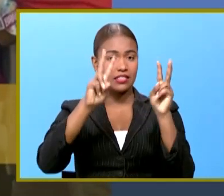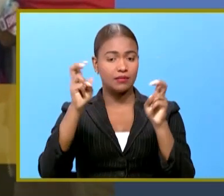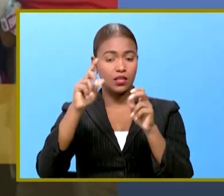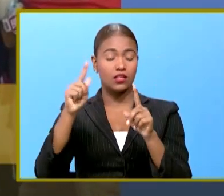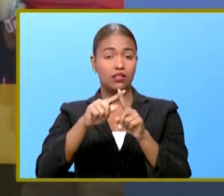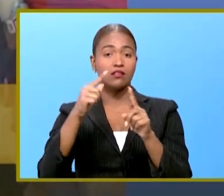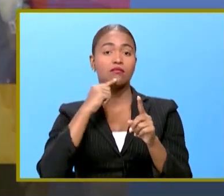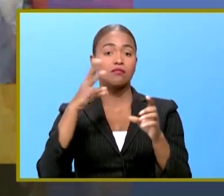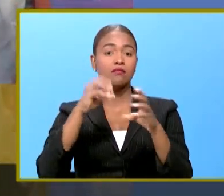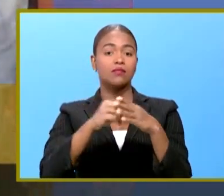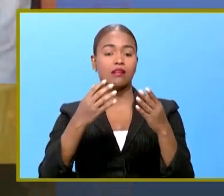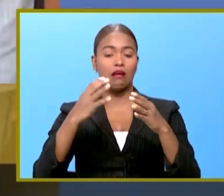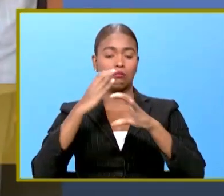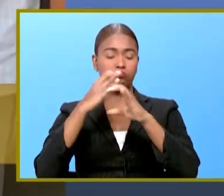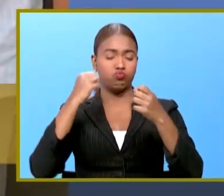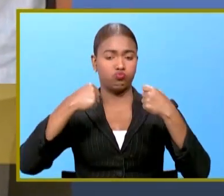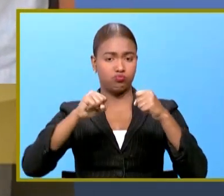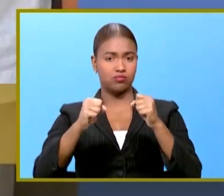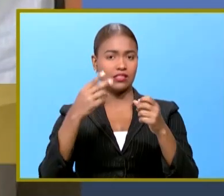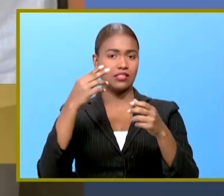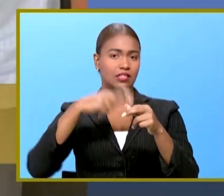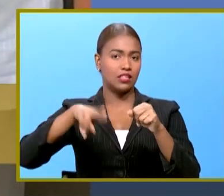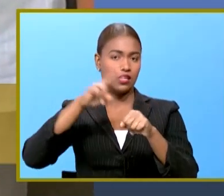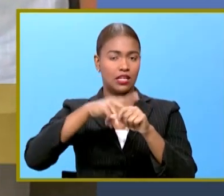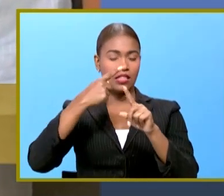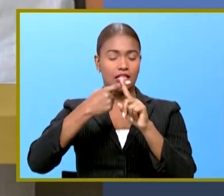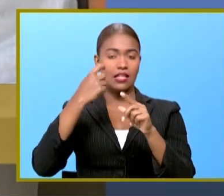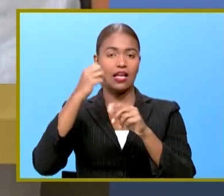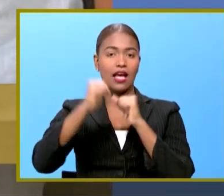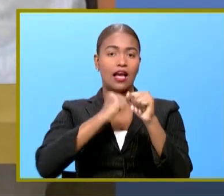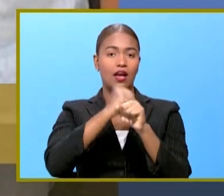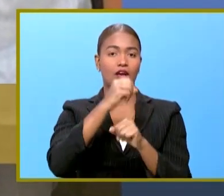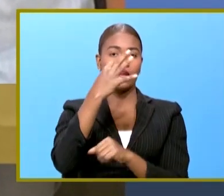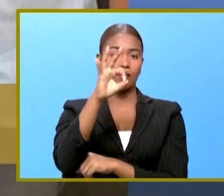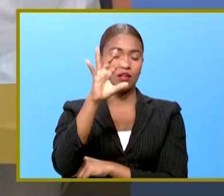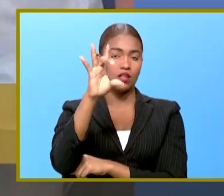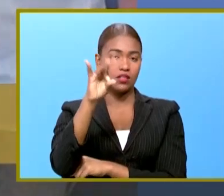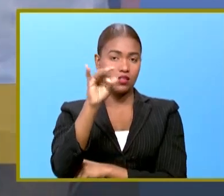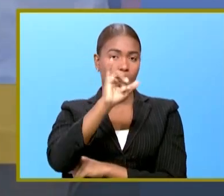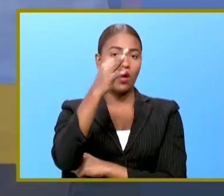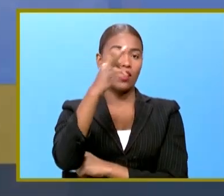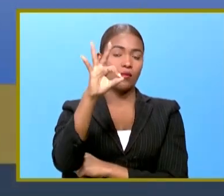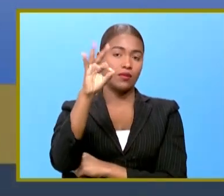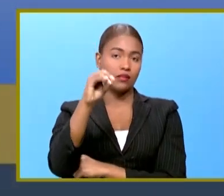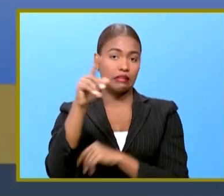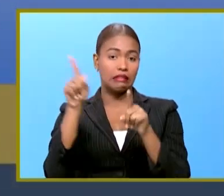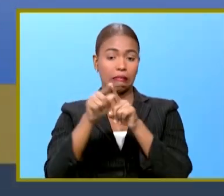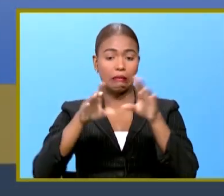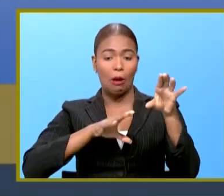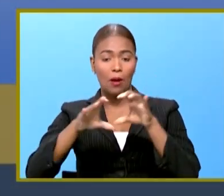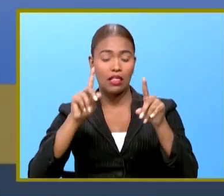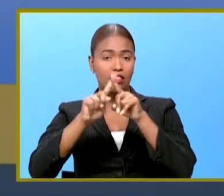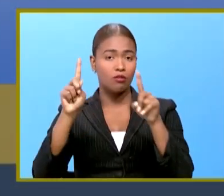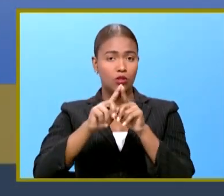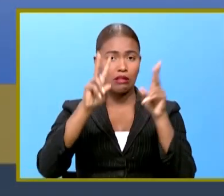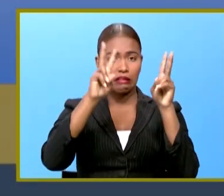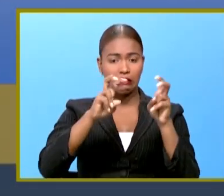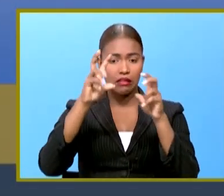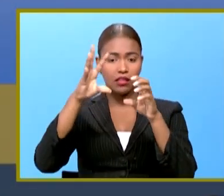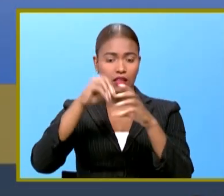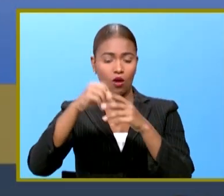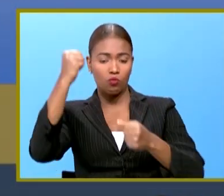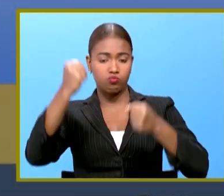uno de los pilares del automovilismo regional en las décadas de los 80 y 90 además compitió en distintas categorías del